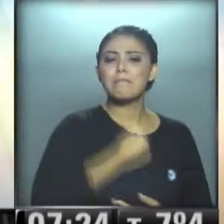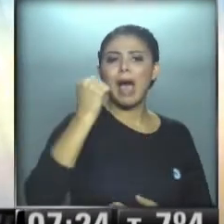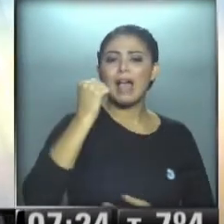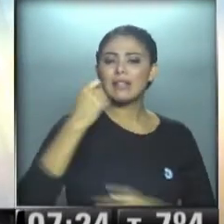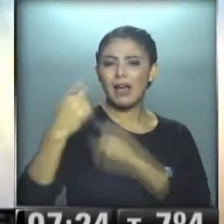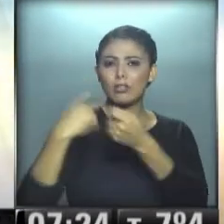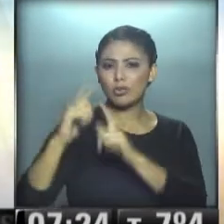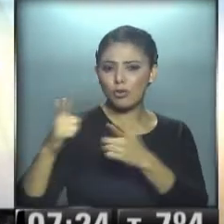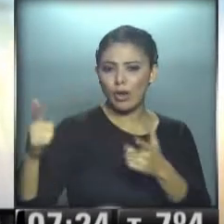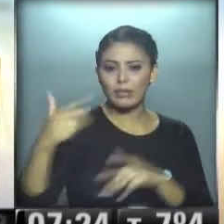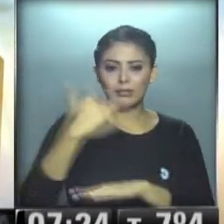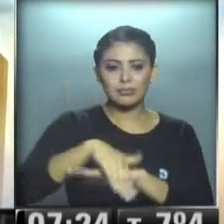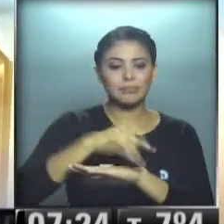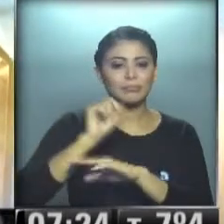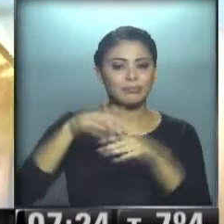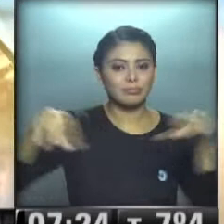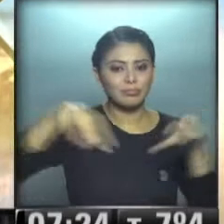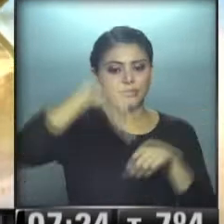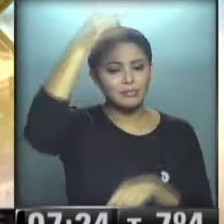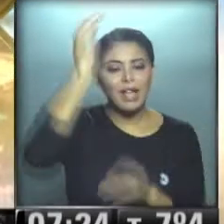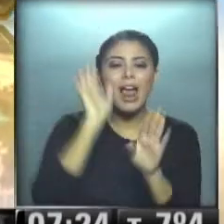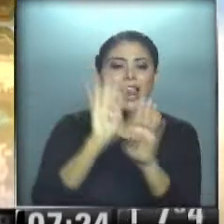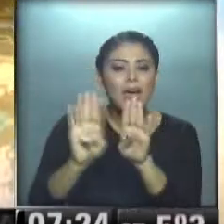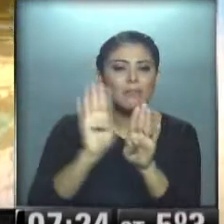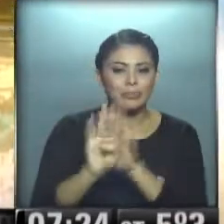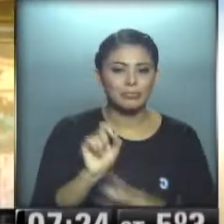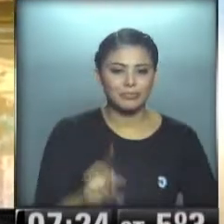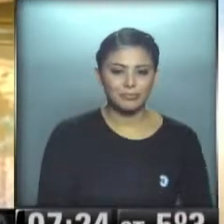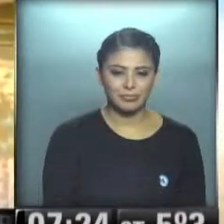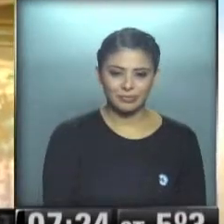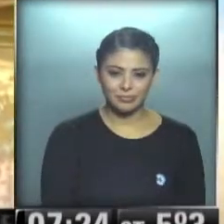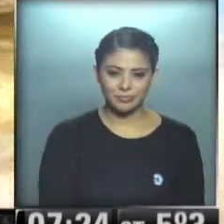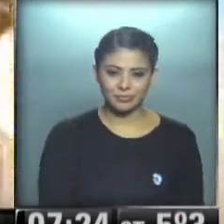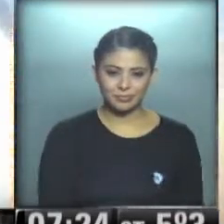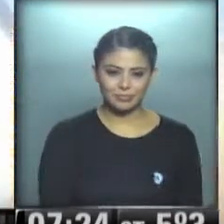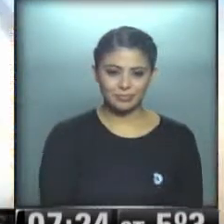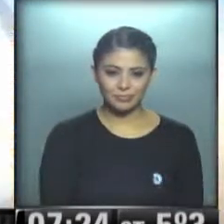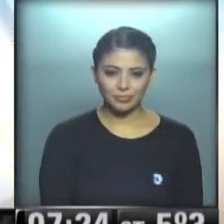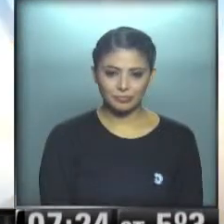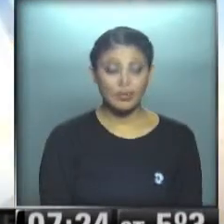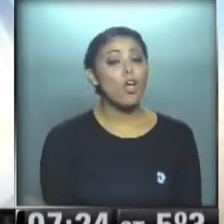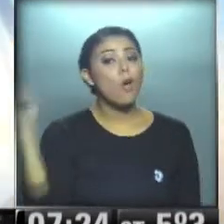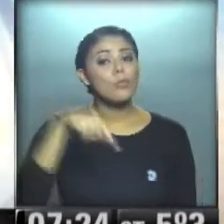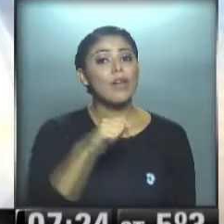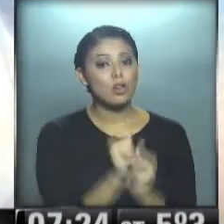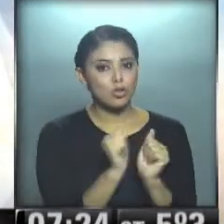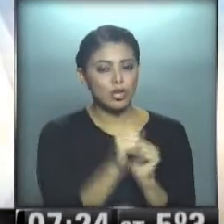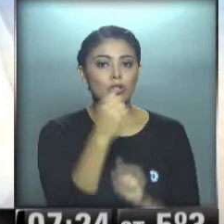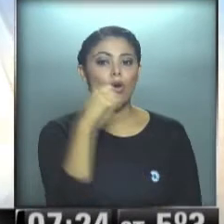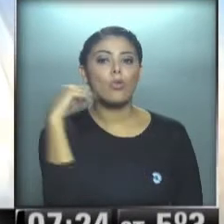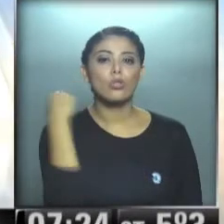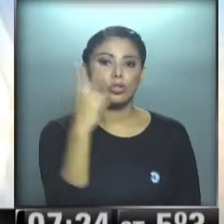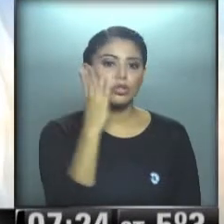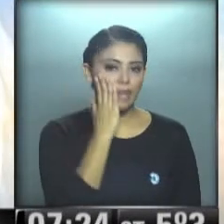no se negocia. En Hipólito y Ligoya en el 500, justo en la puerta del Cabildo. Y regresamos a Rosario, pero a las 14